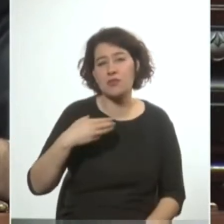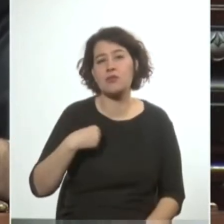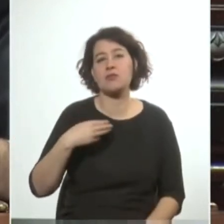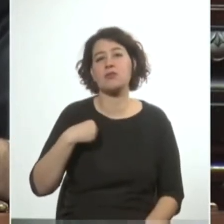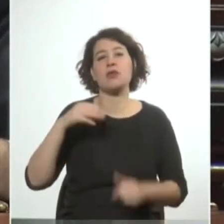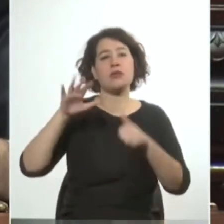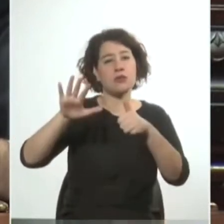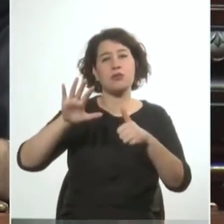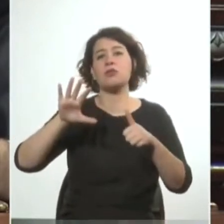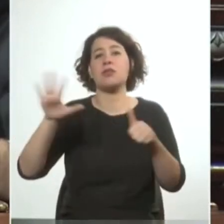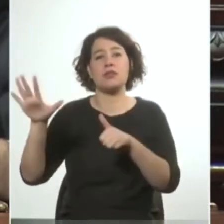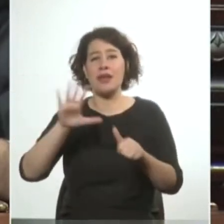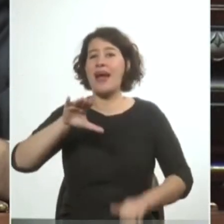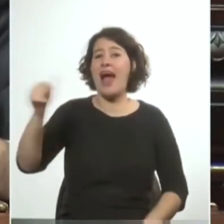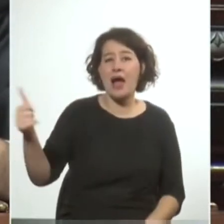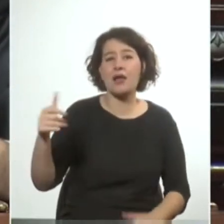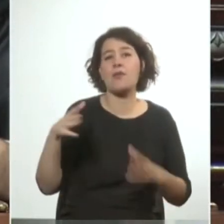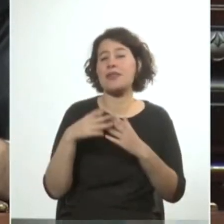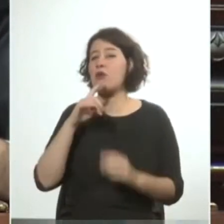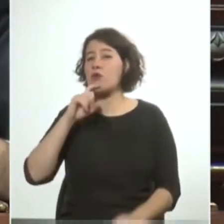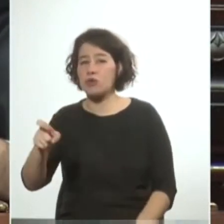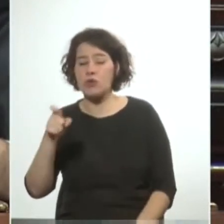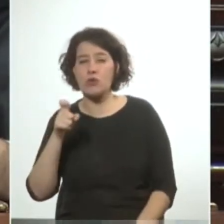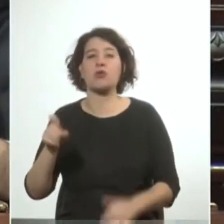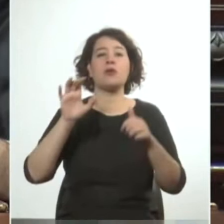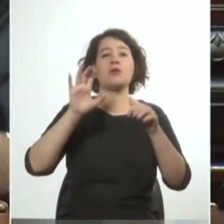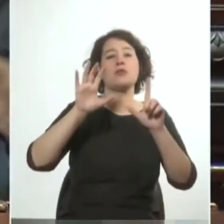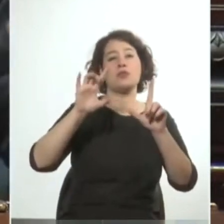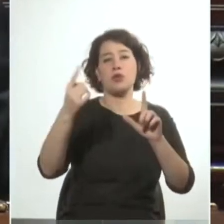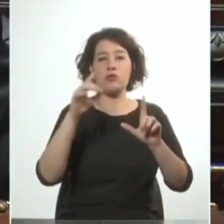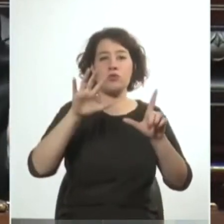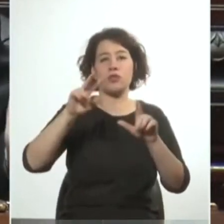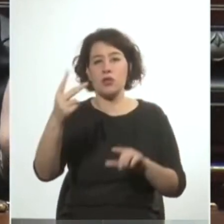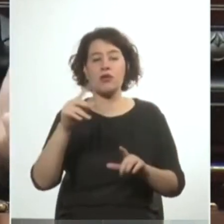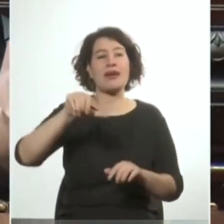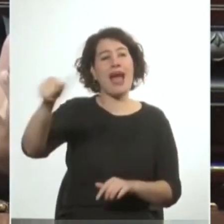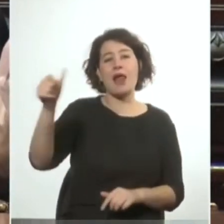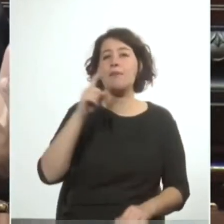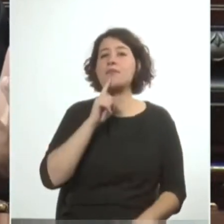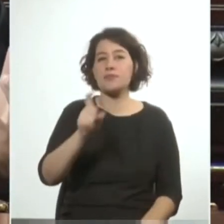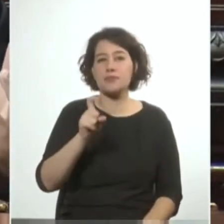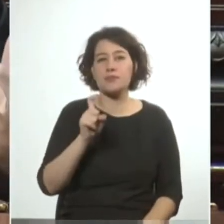66 gana el partido colorado en el año 71 o 72 gana el partido colorado